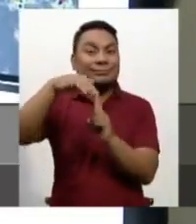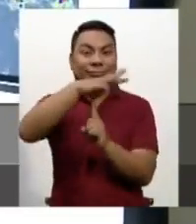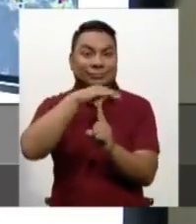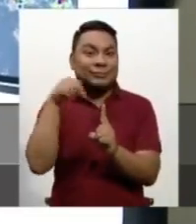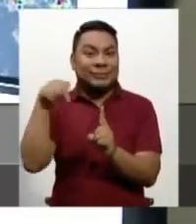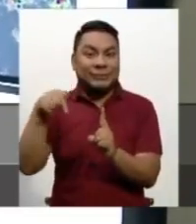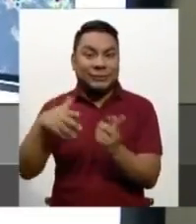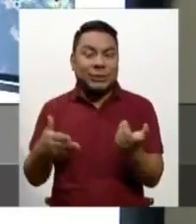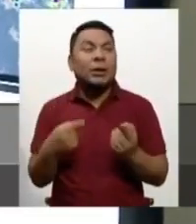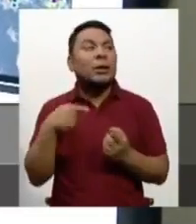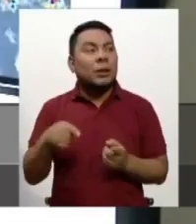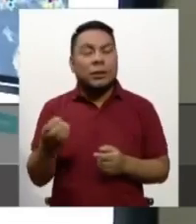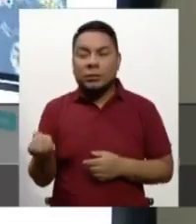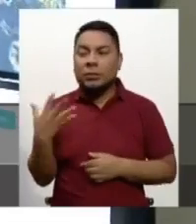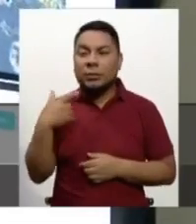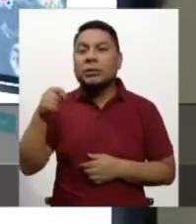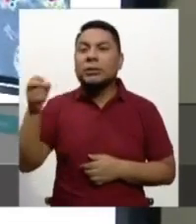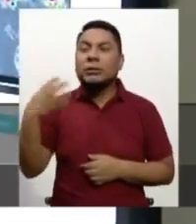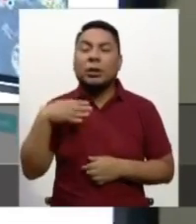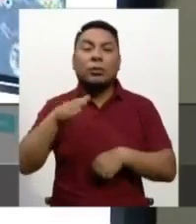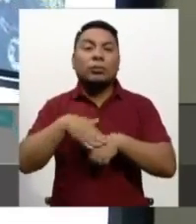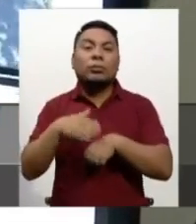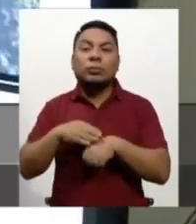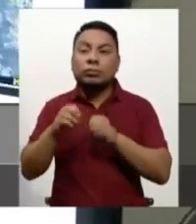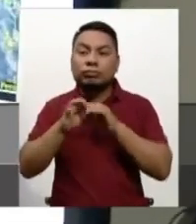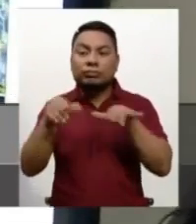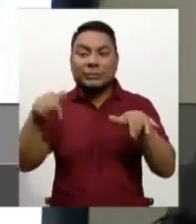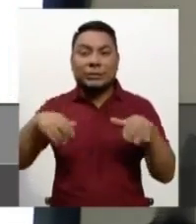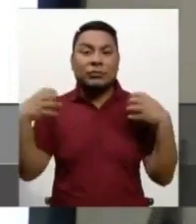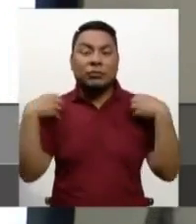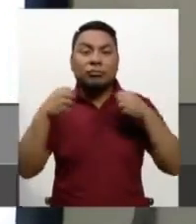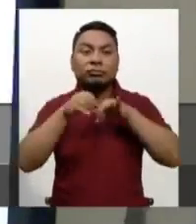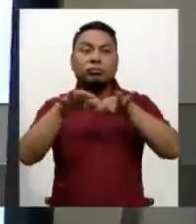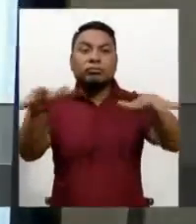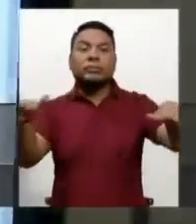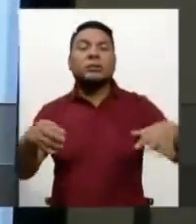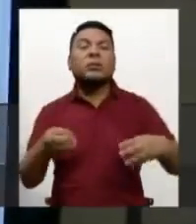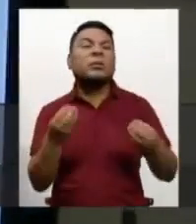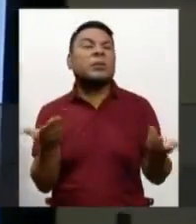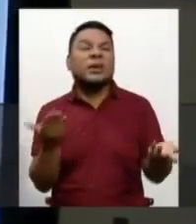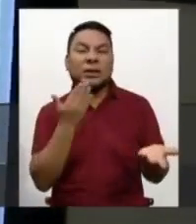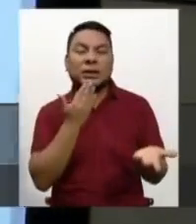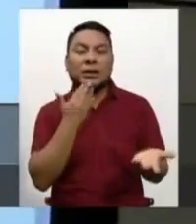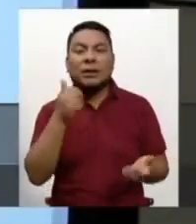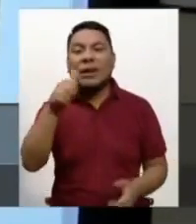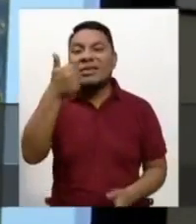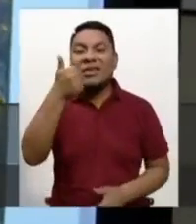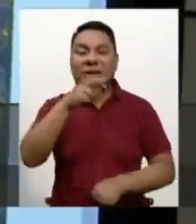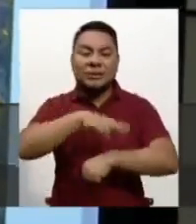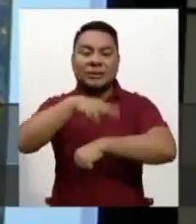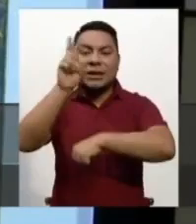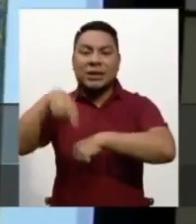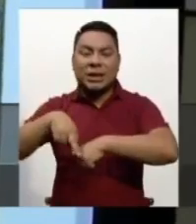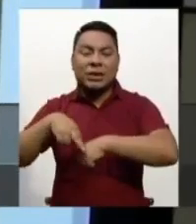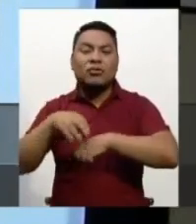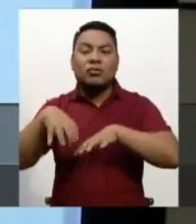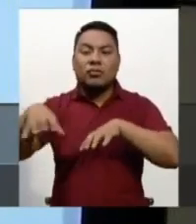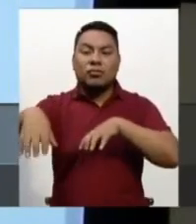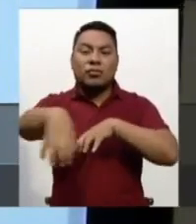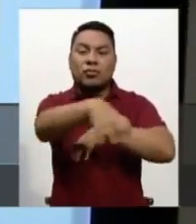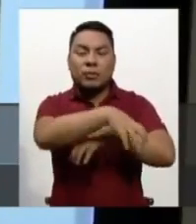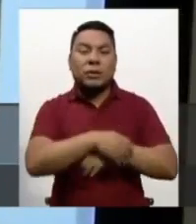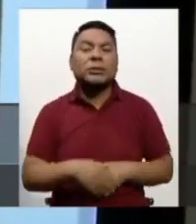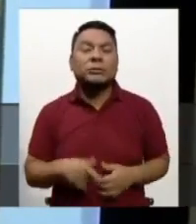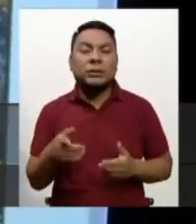se envió una alerta de parte de esta institución que involucrarían a 10 regiones del país y más de